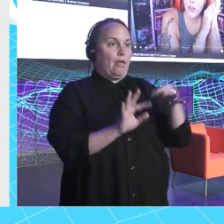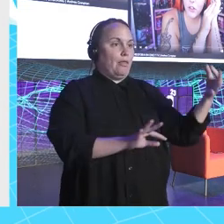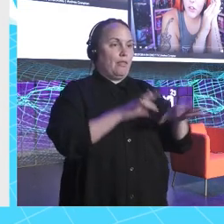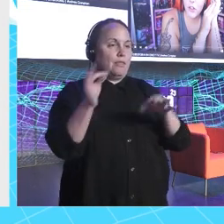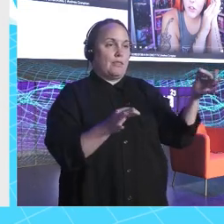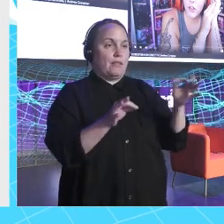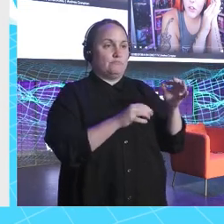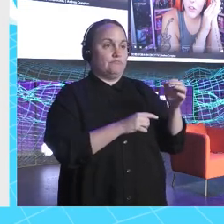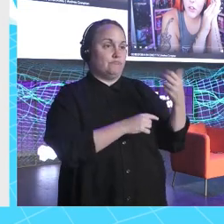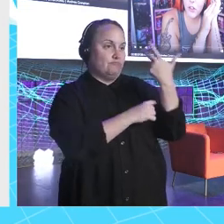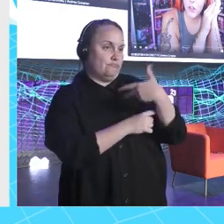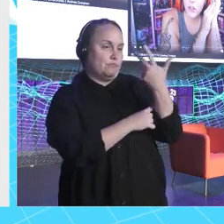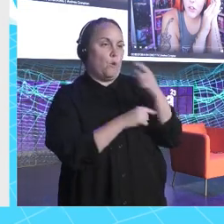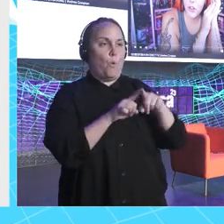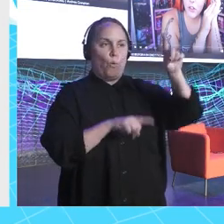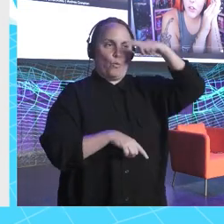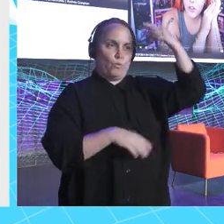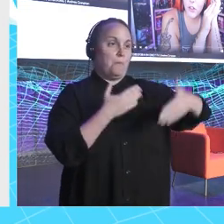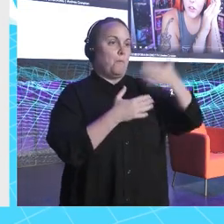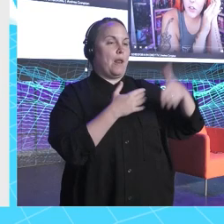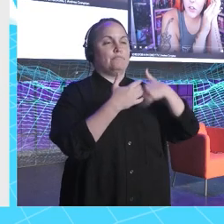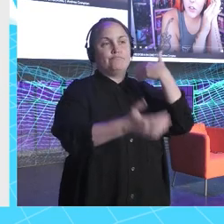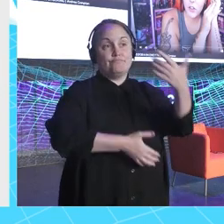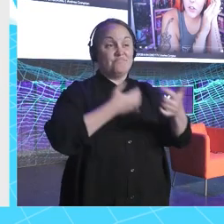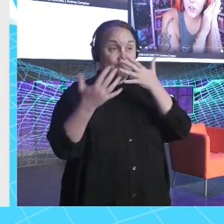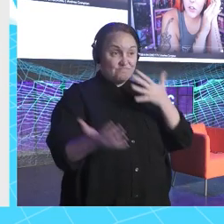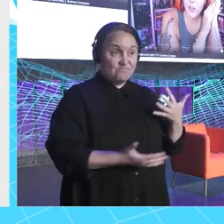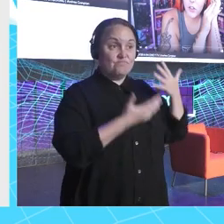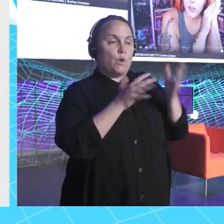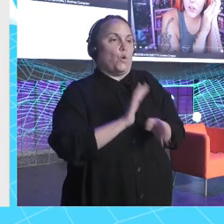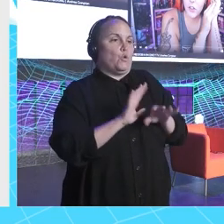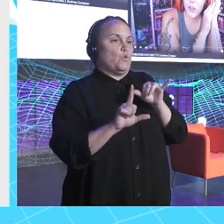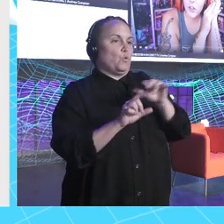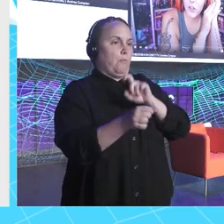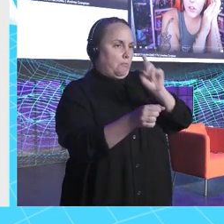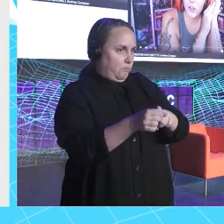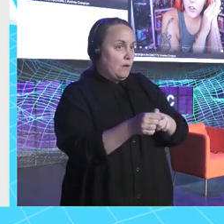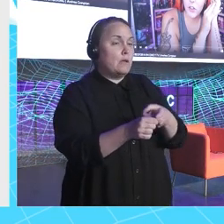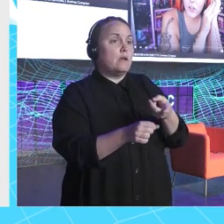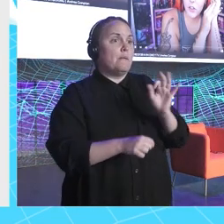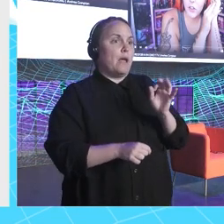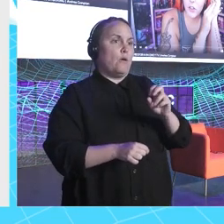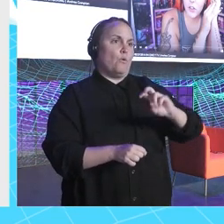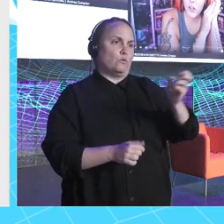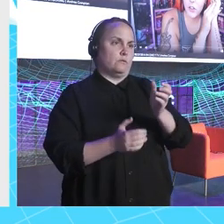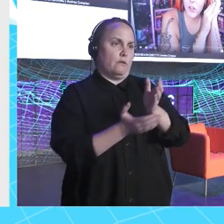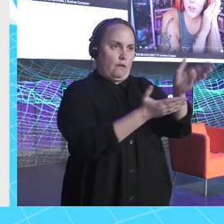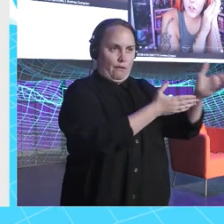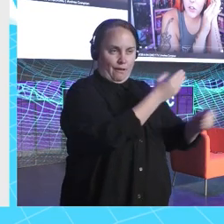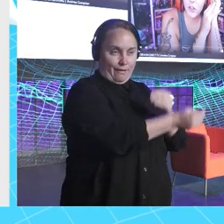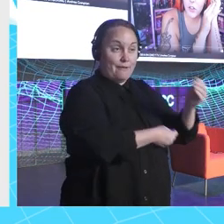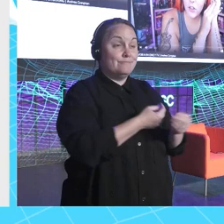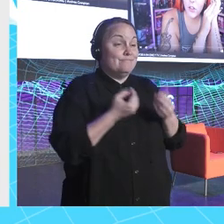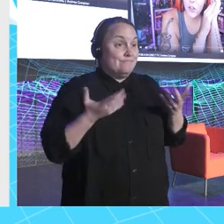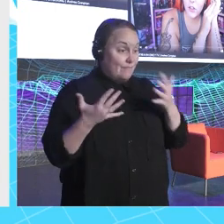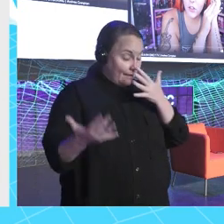Y luego fui avanzando. verdad que cuando te pasas 10 años, sobre todo yo sigo siendo youtuber a día de hoy. Es verdad que hago otras muchísimas cosas. Es muy